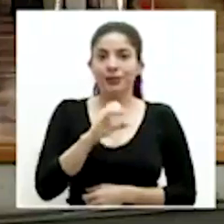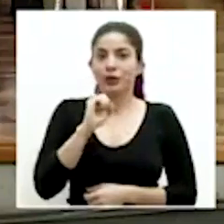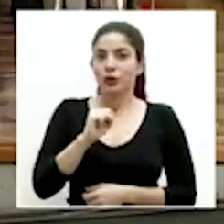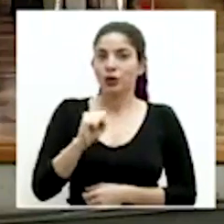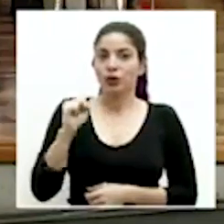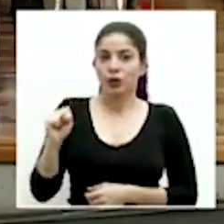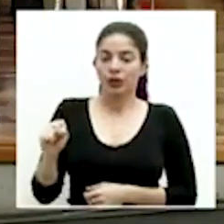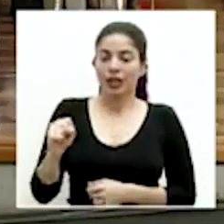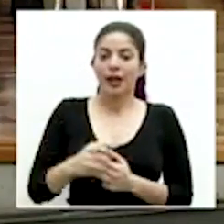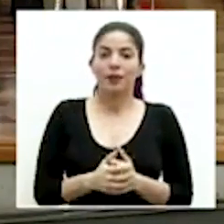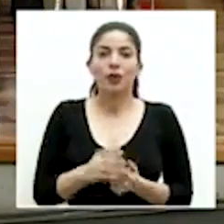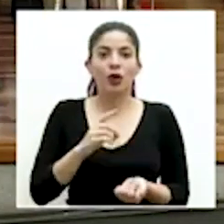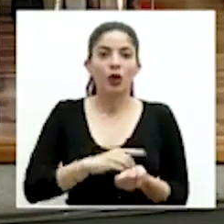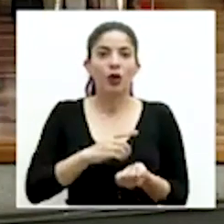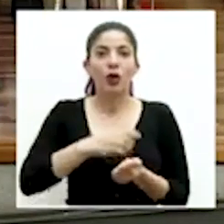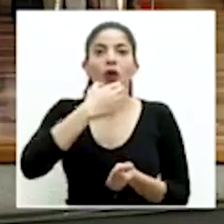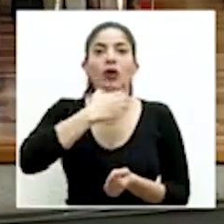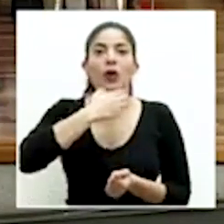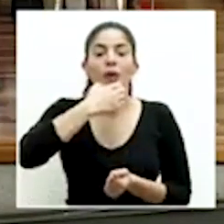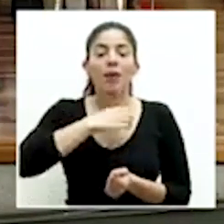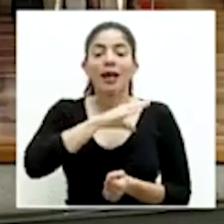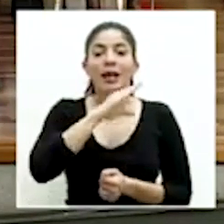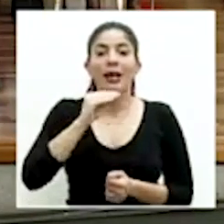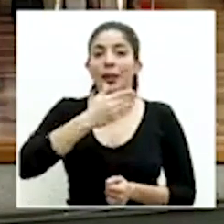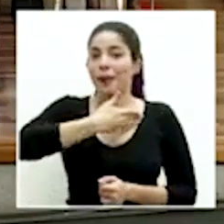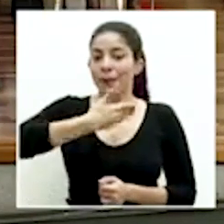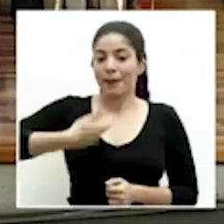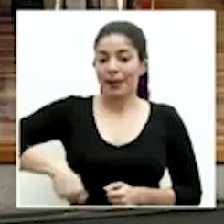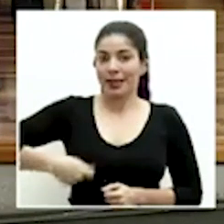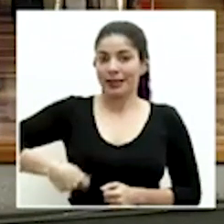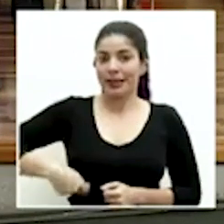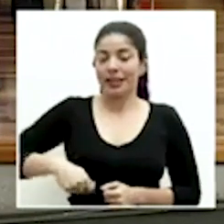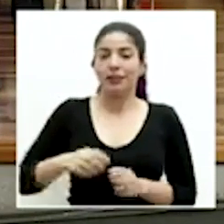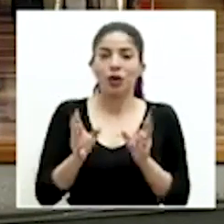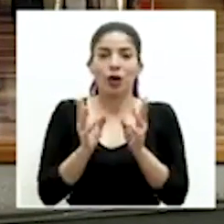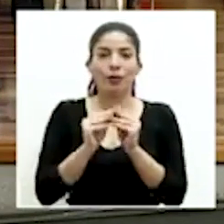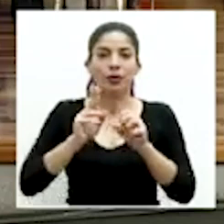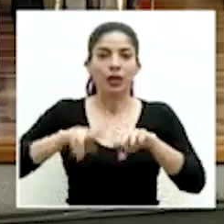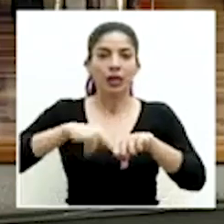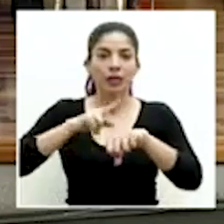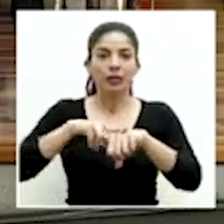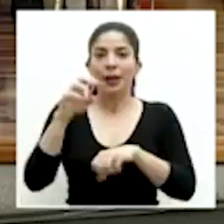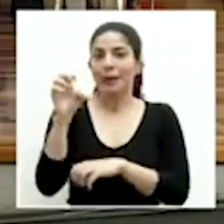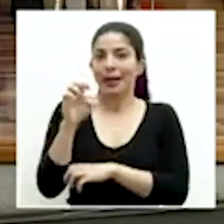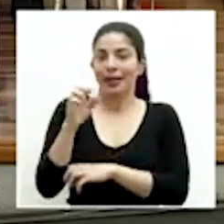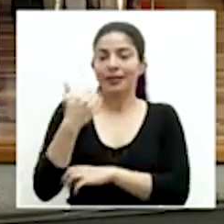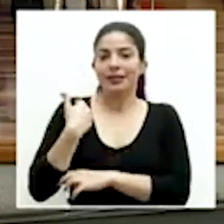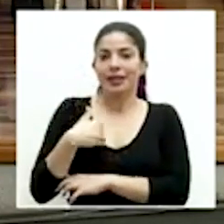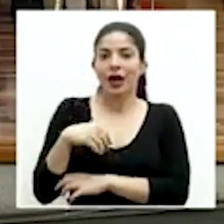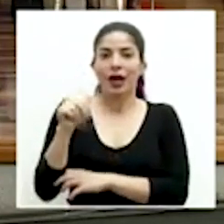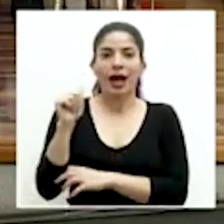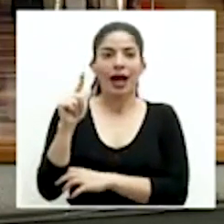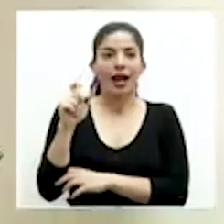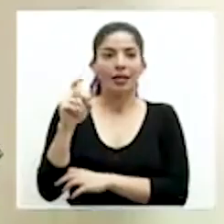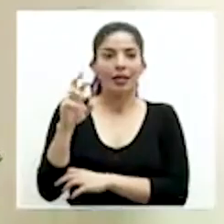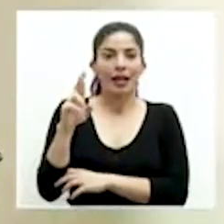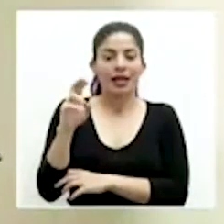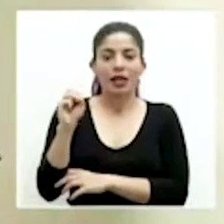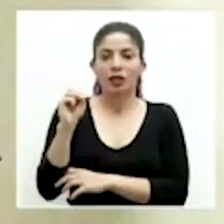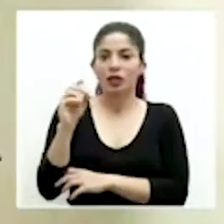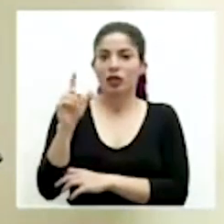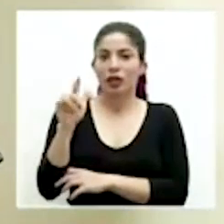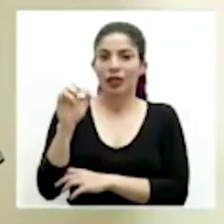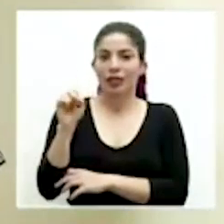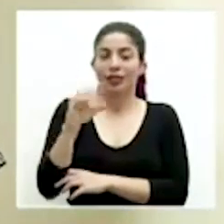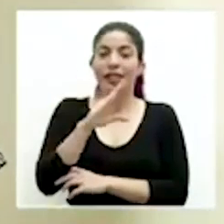de Seguro Social, el doctor Román Macaya, y el presidente ejecutivo de la Comisión Nacional de Emergencias, el señor Alexander Solís, y el